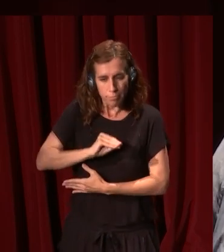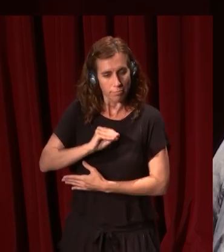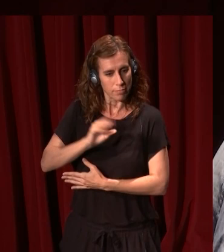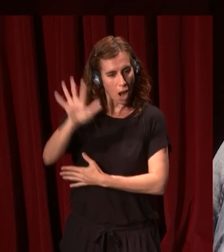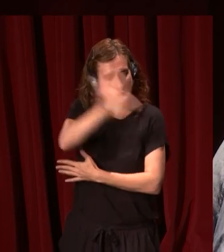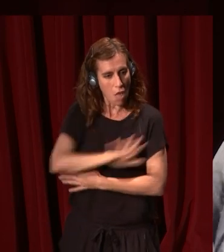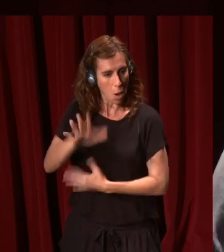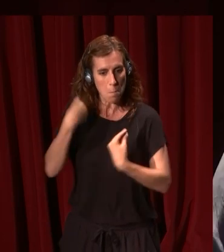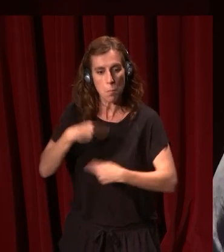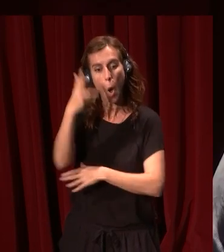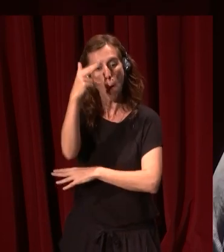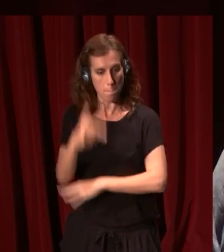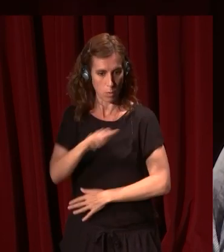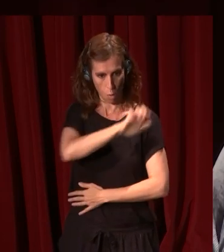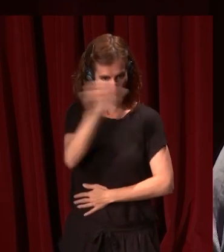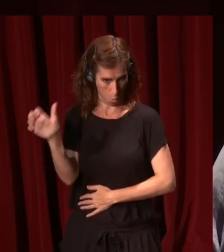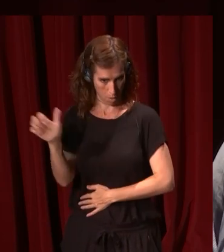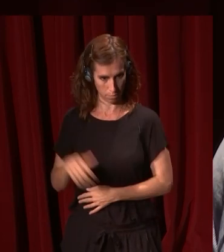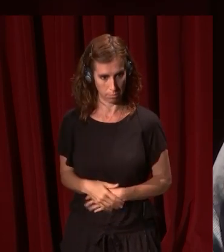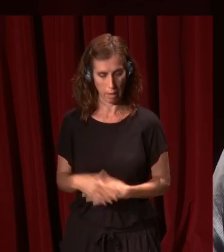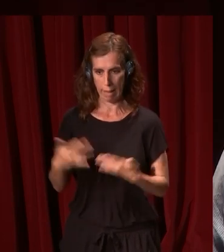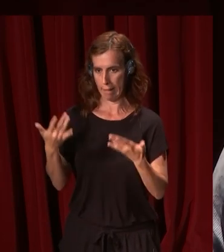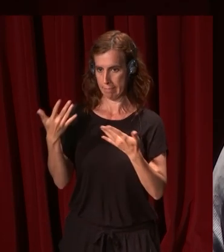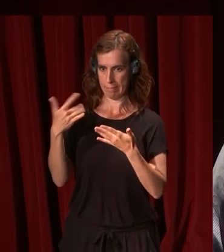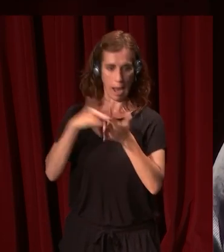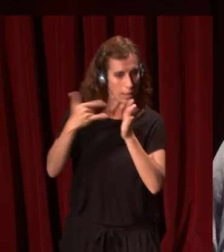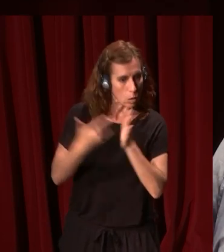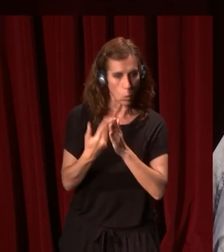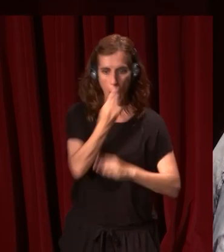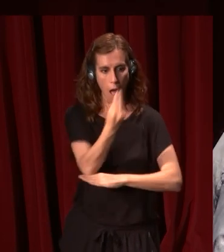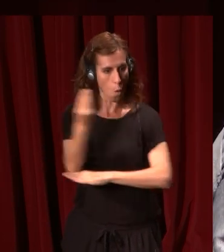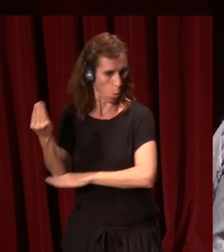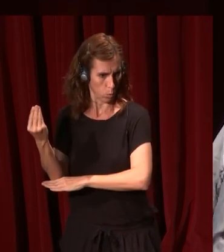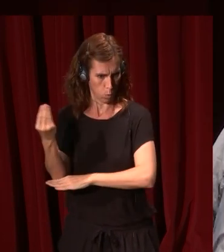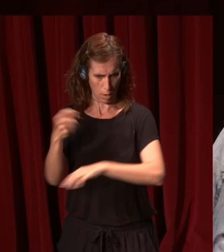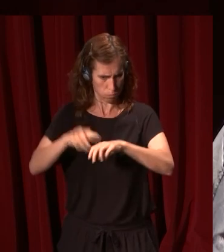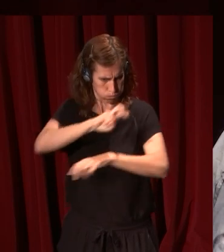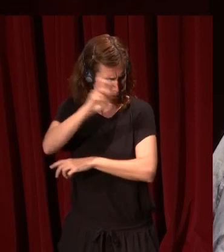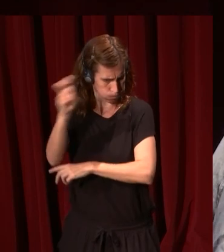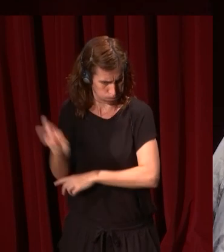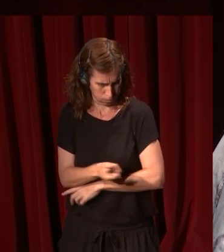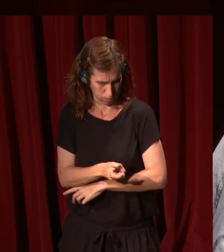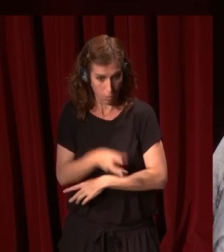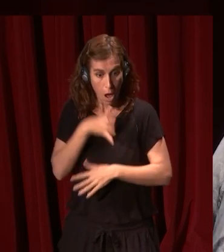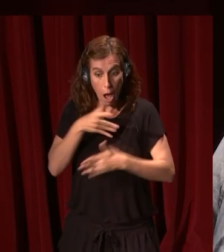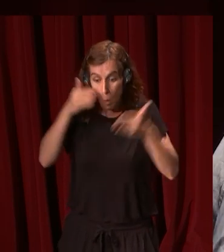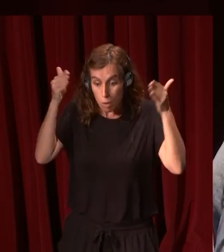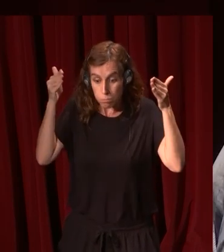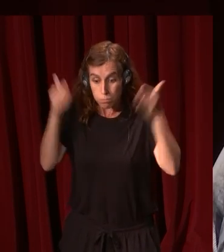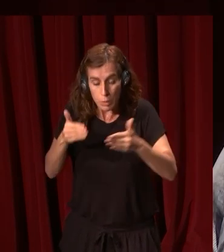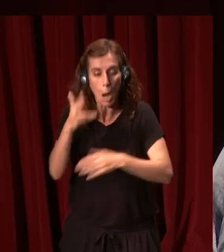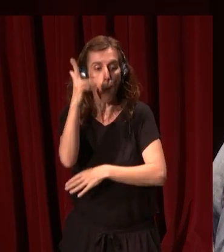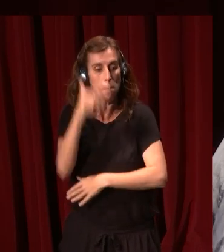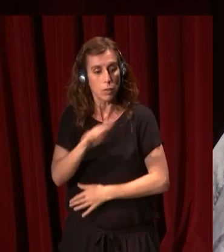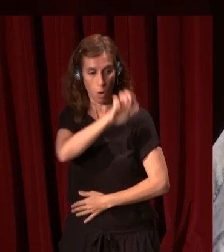la pintura europea, también de otras cosas, la arquitectura, la escultura, otras muchas cuestiones que no nos confiernen, pero lo que a nosotros nos importa de la